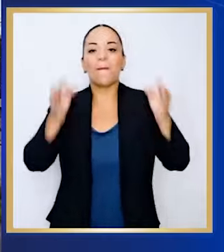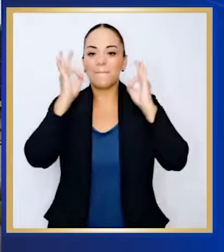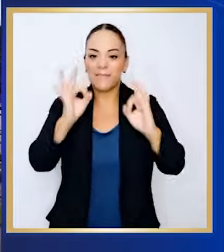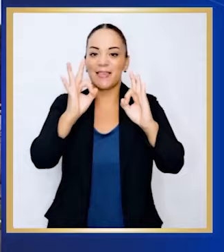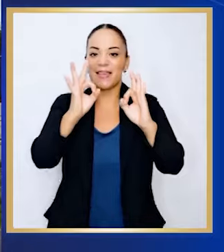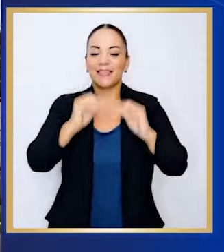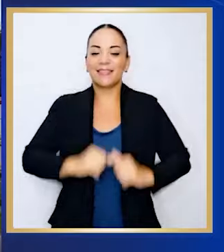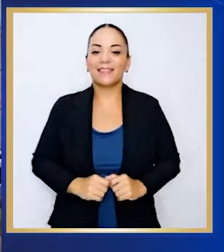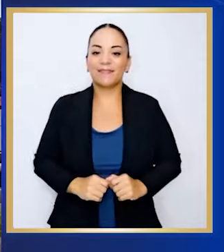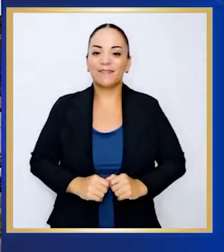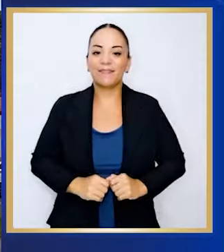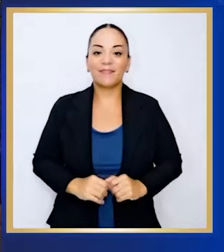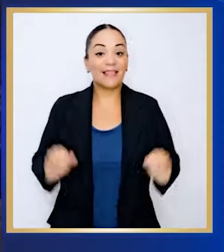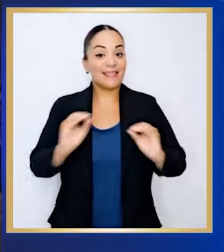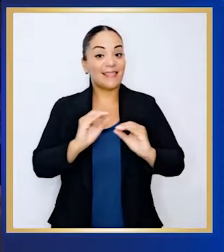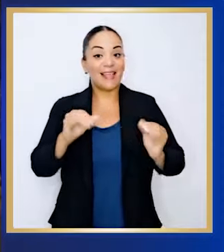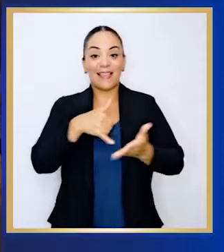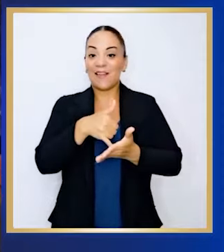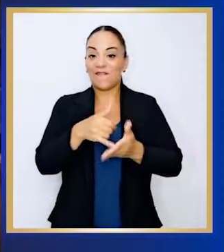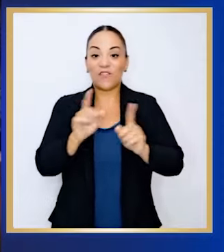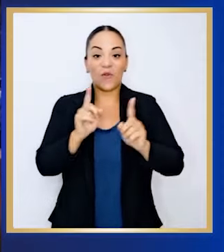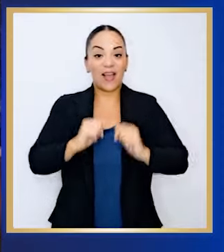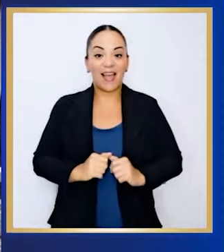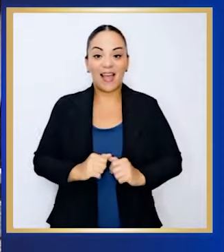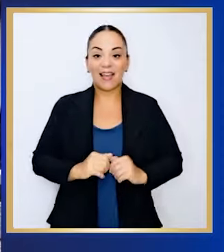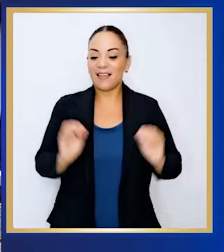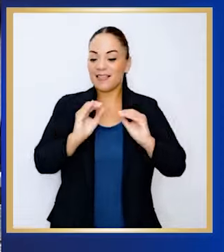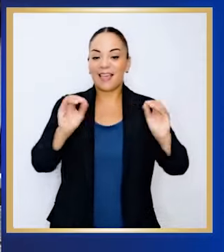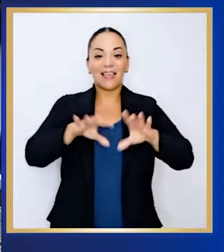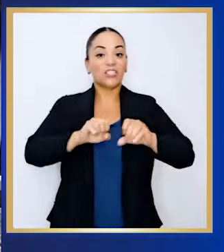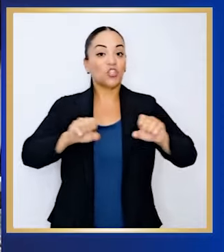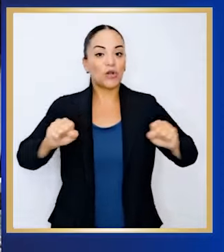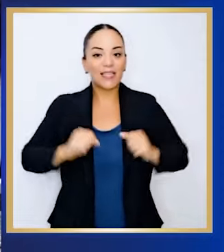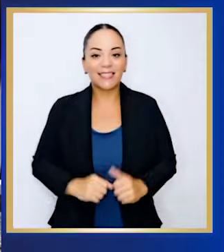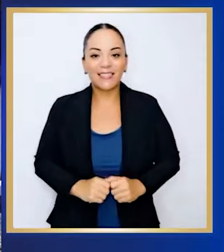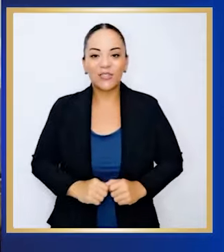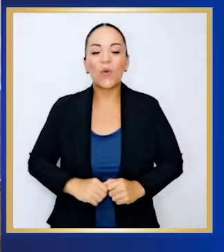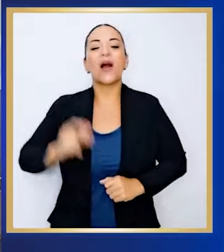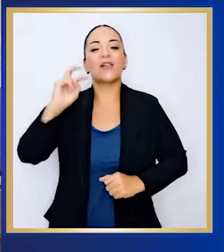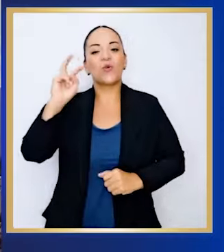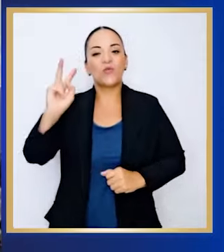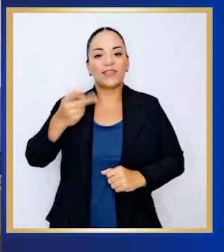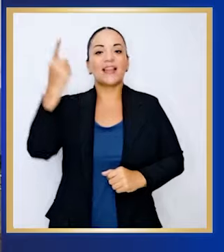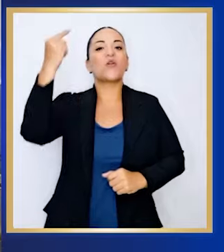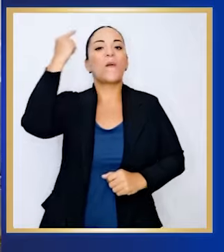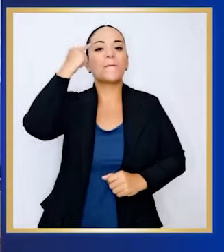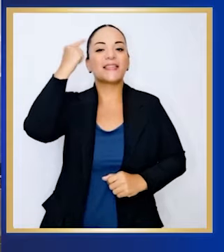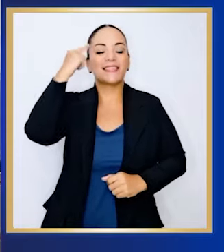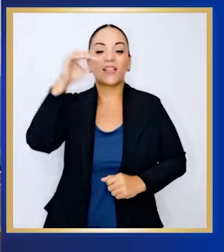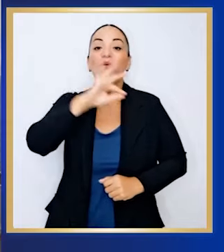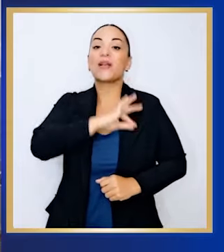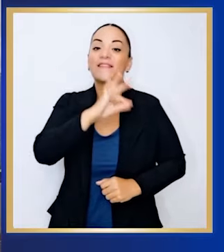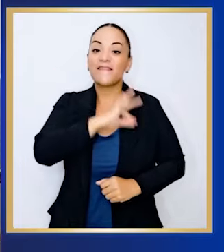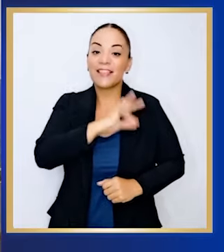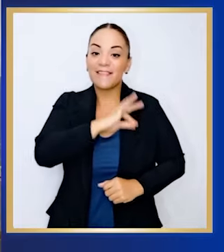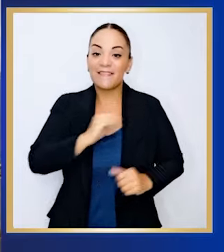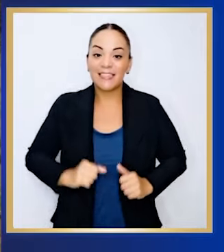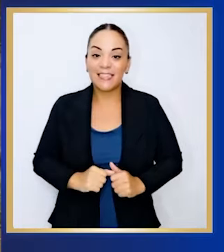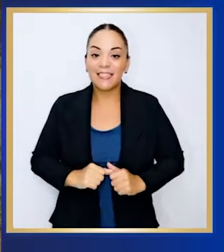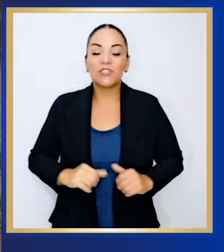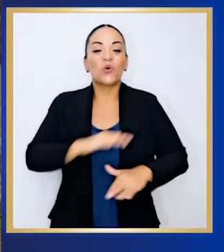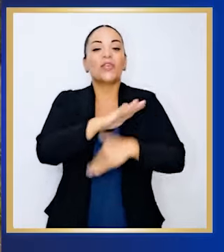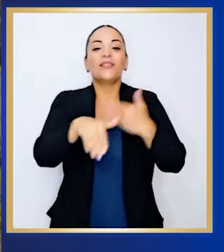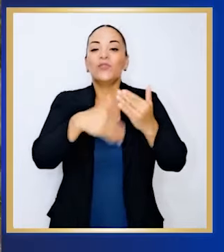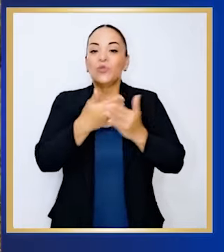bien, sin aflojar, sin chorizo. Más bien pensando en el beneficio